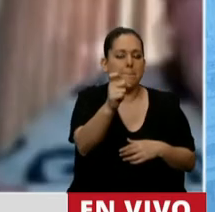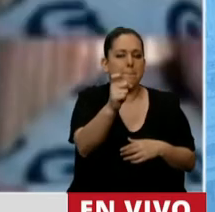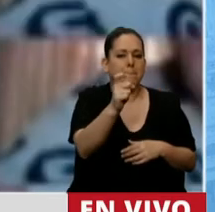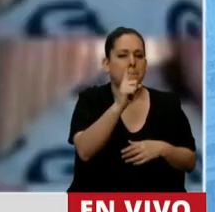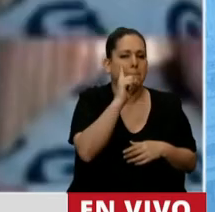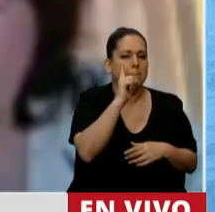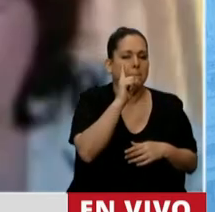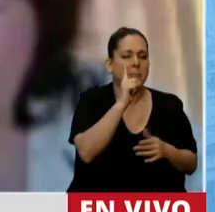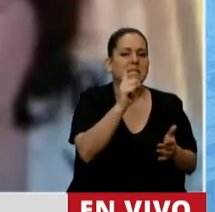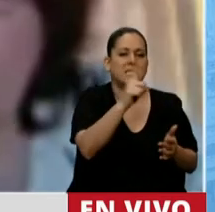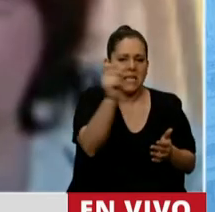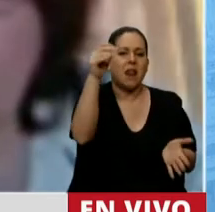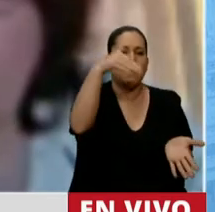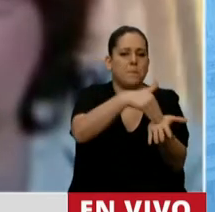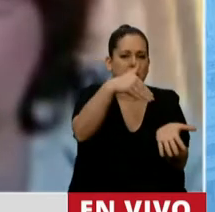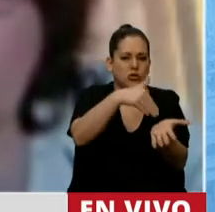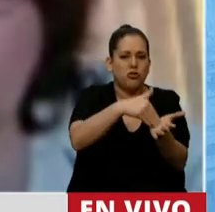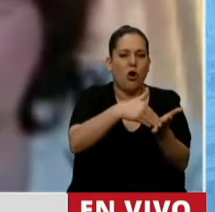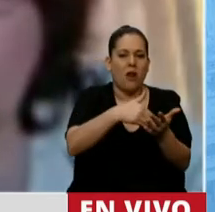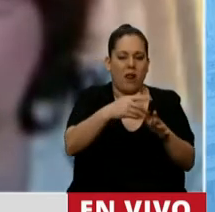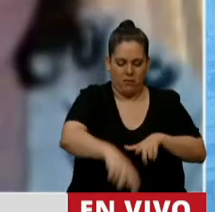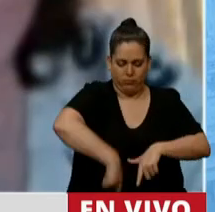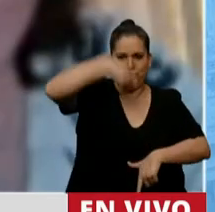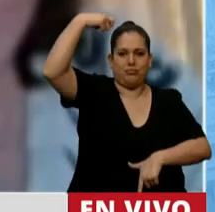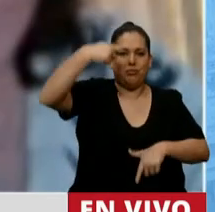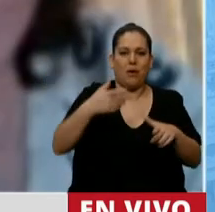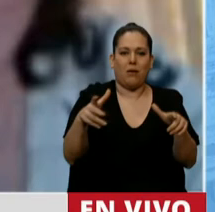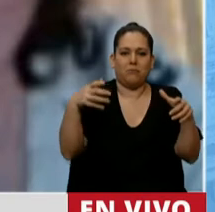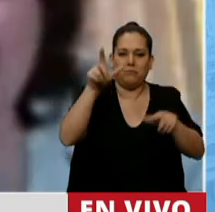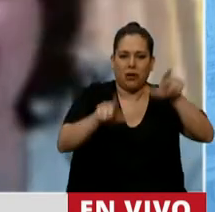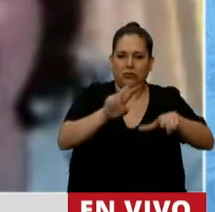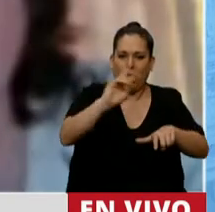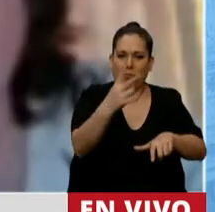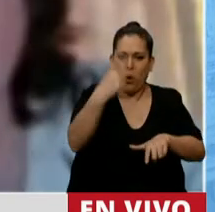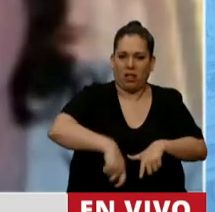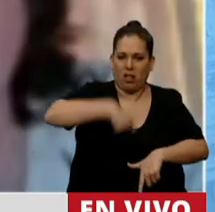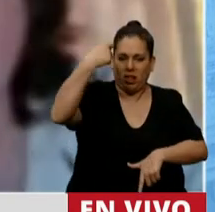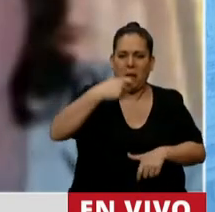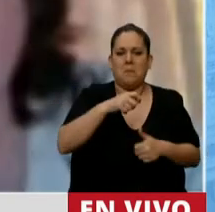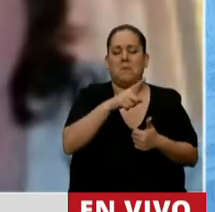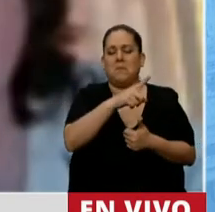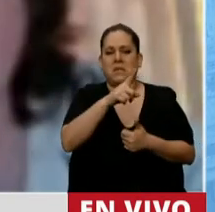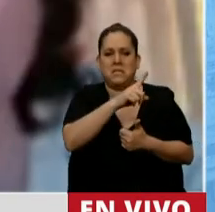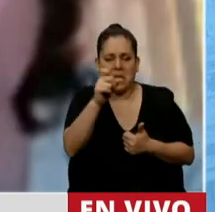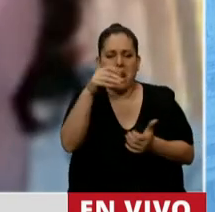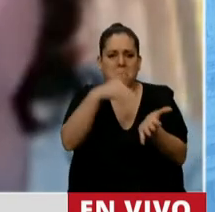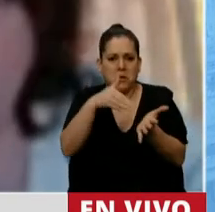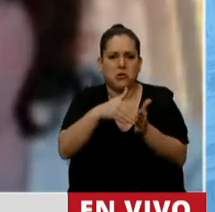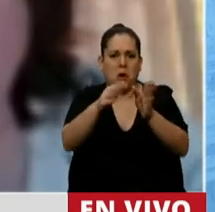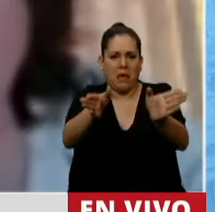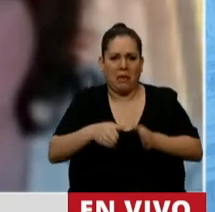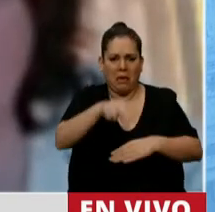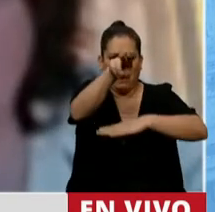cadáveres, 100 millones de unidades de camas hospitalarias, 100 millones de unidades de camillas, 100 millones de kilos de